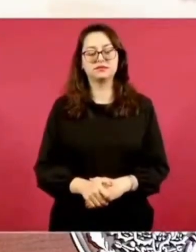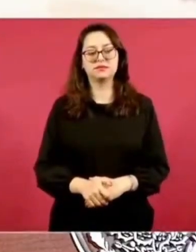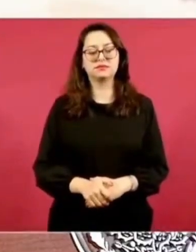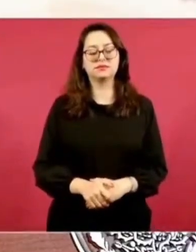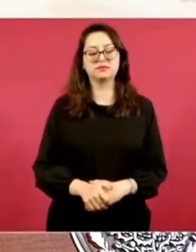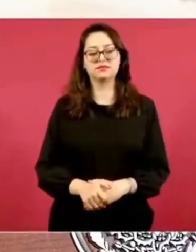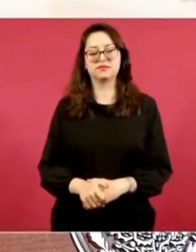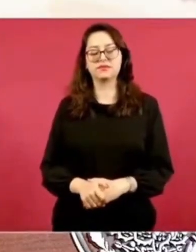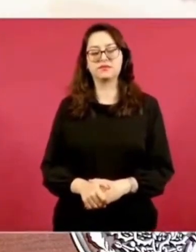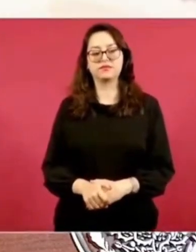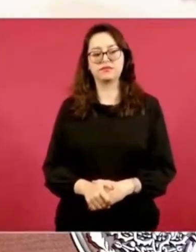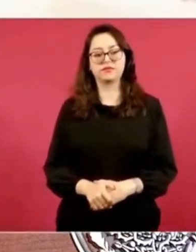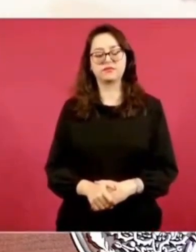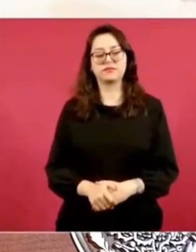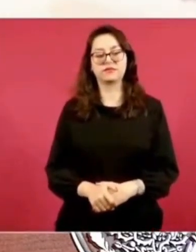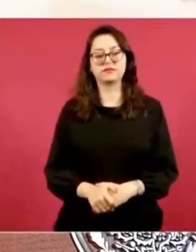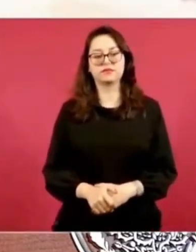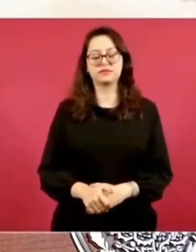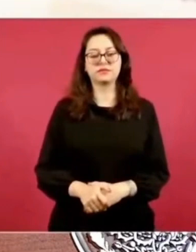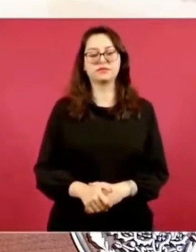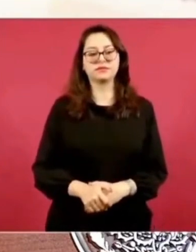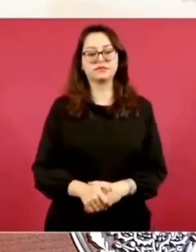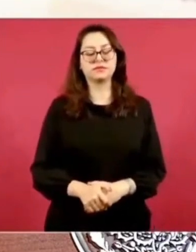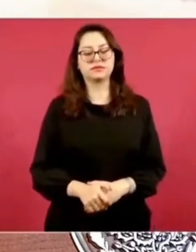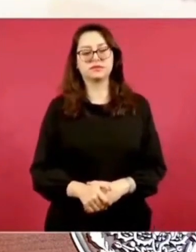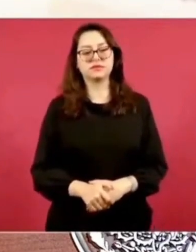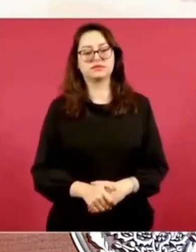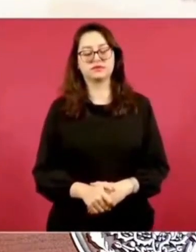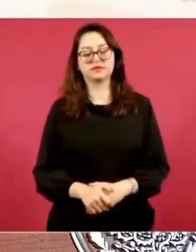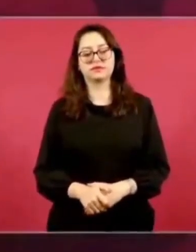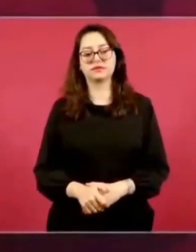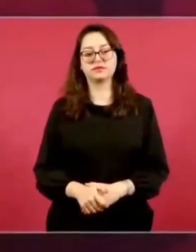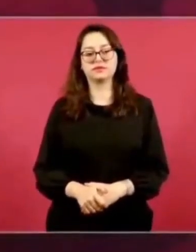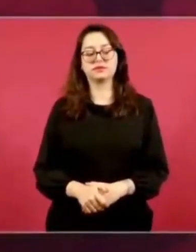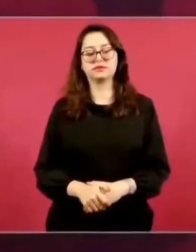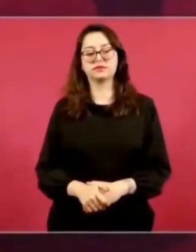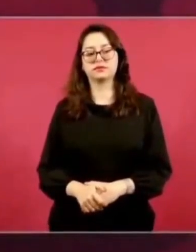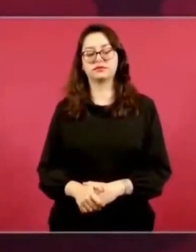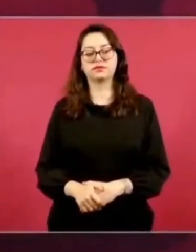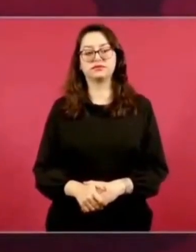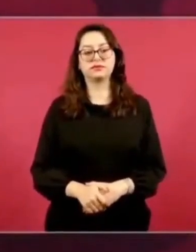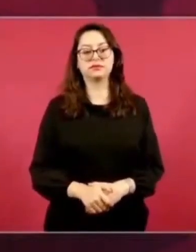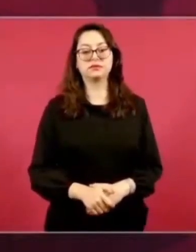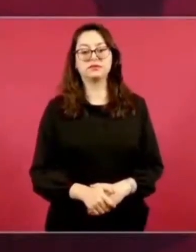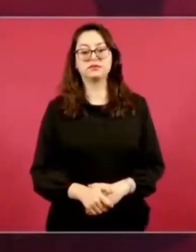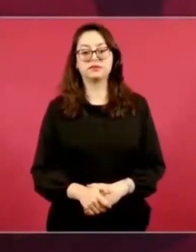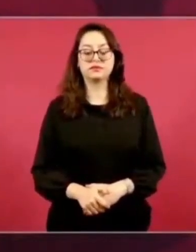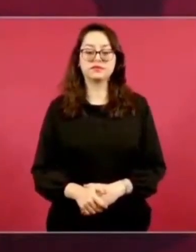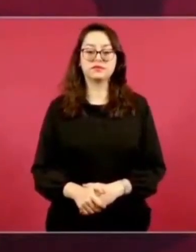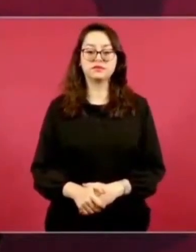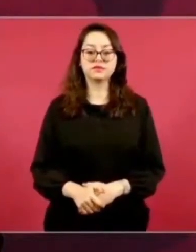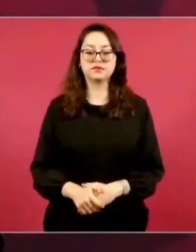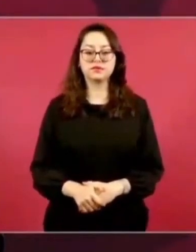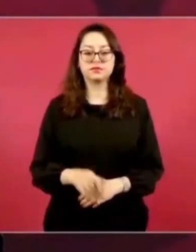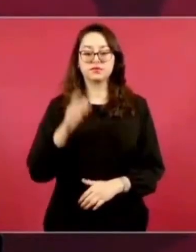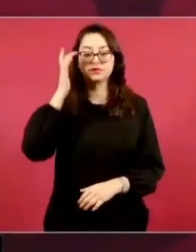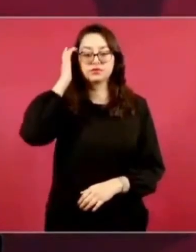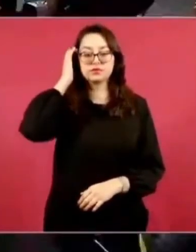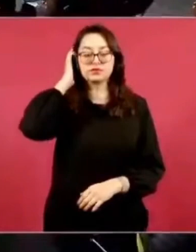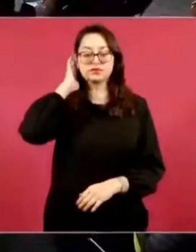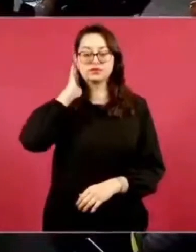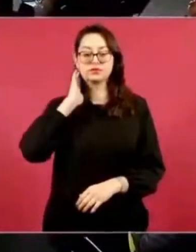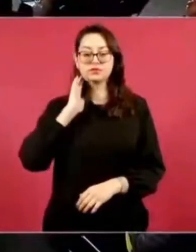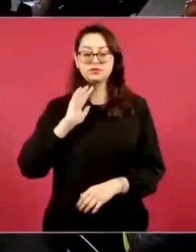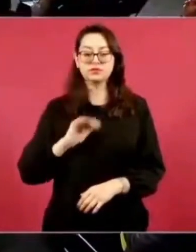estén, estemos pendientes, pues. ¿No le hacemos una referencia en la primera